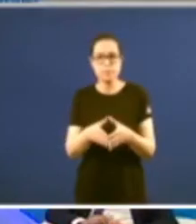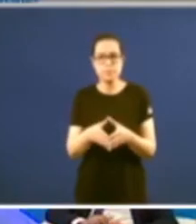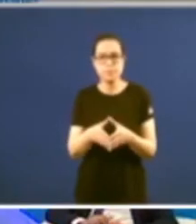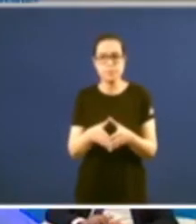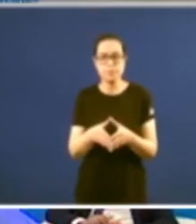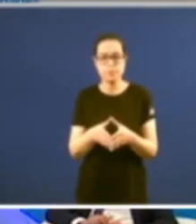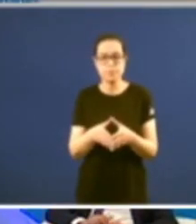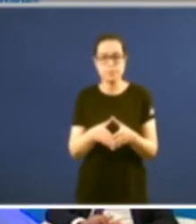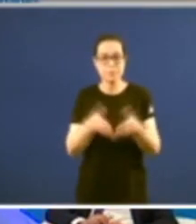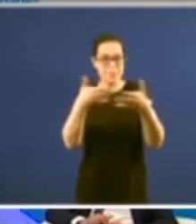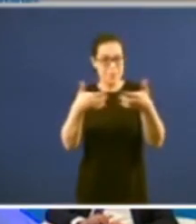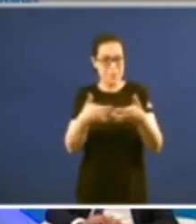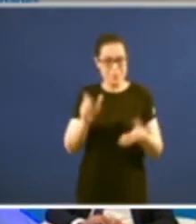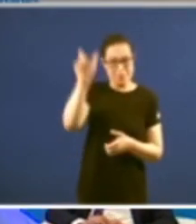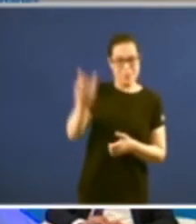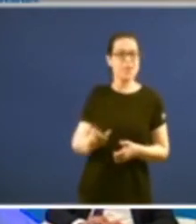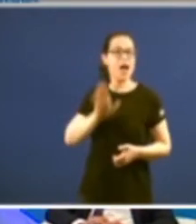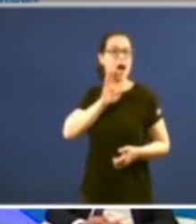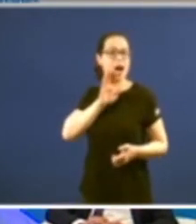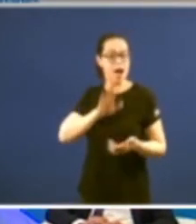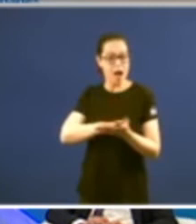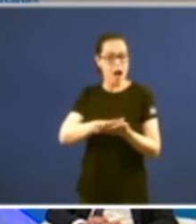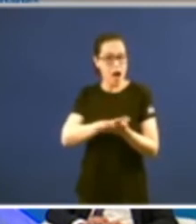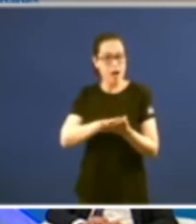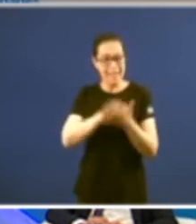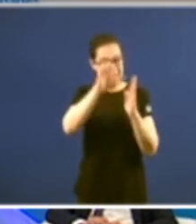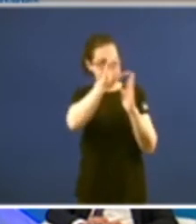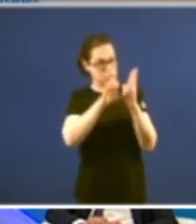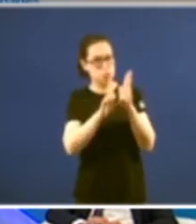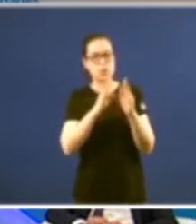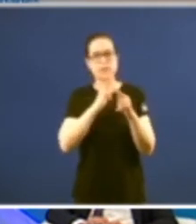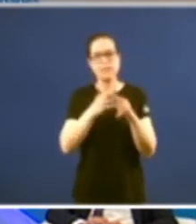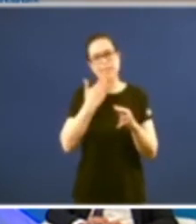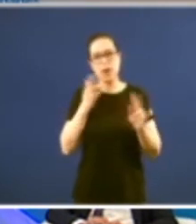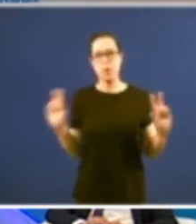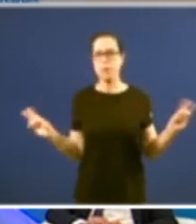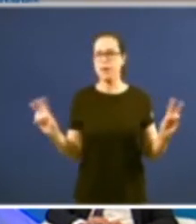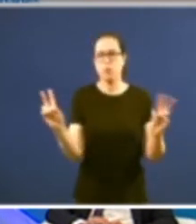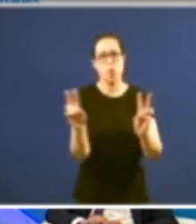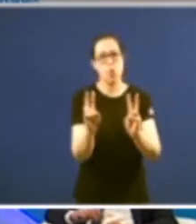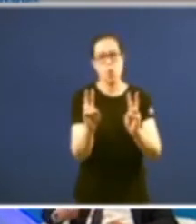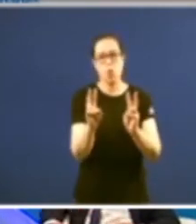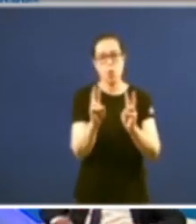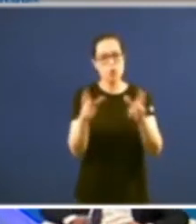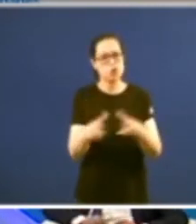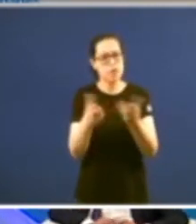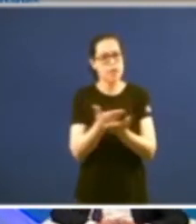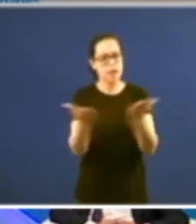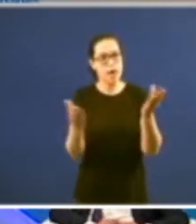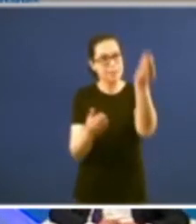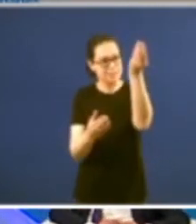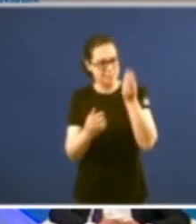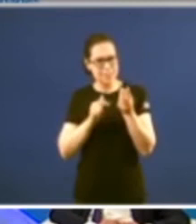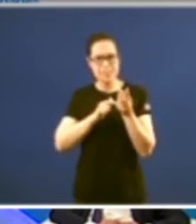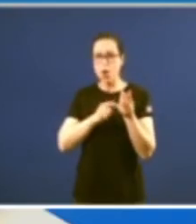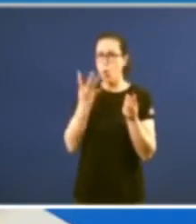falaba dun estatuto convertido en instrumento vivo e eficaz que o pobo desea necesita para o seu autogobierno despois dunha espera de